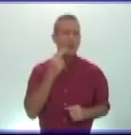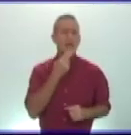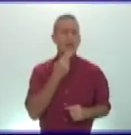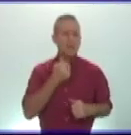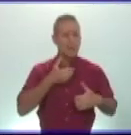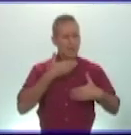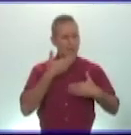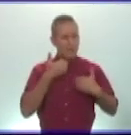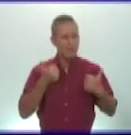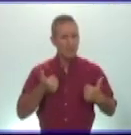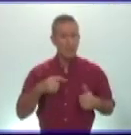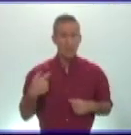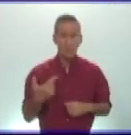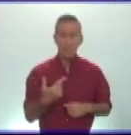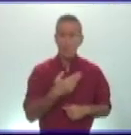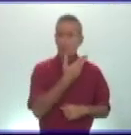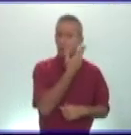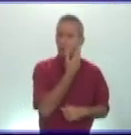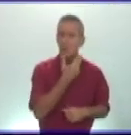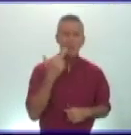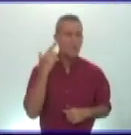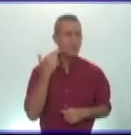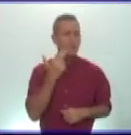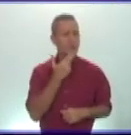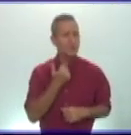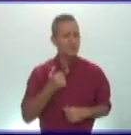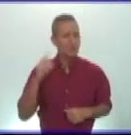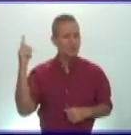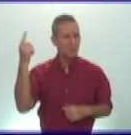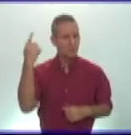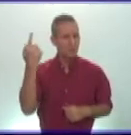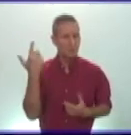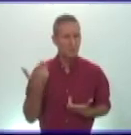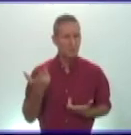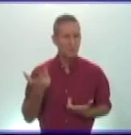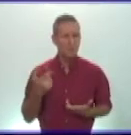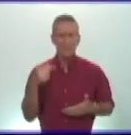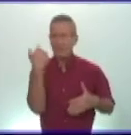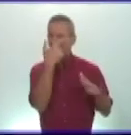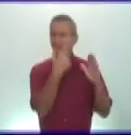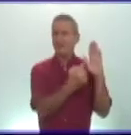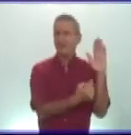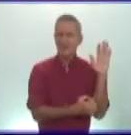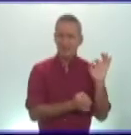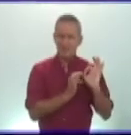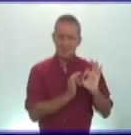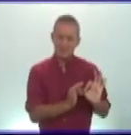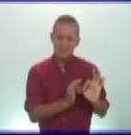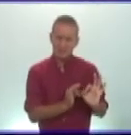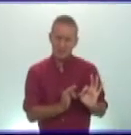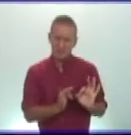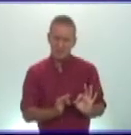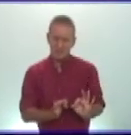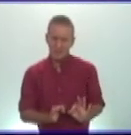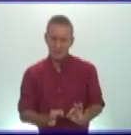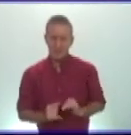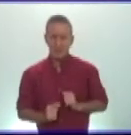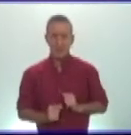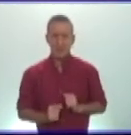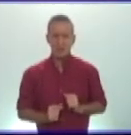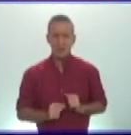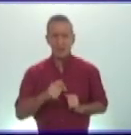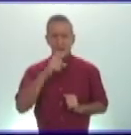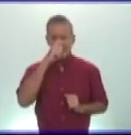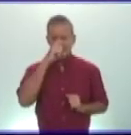porque nuestro apóstol nacional josé martín hace una caracterización minuciosa muy detallada acorde a la edad de los